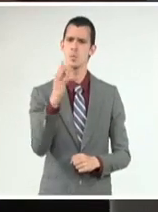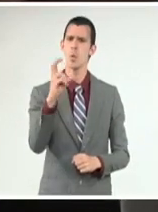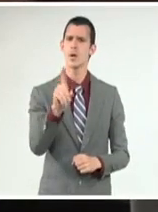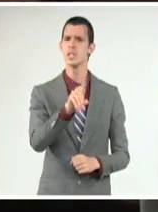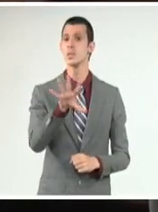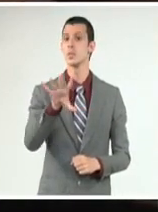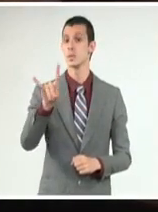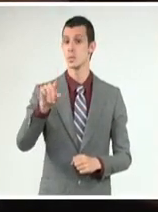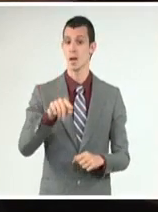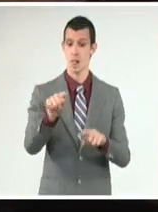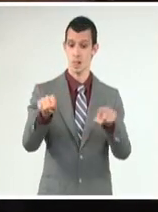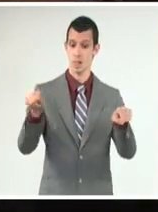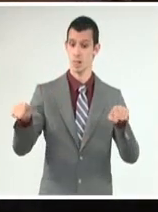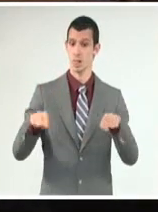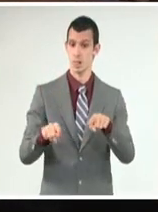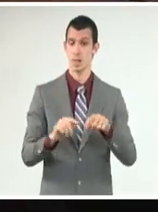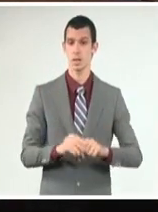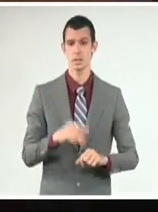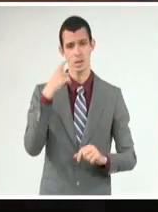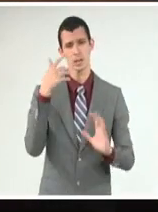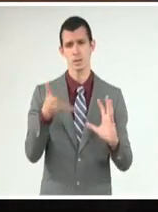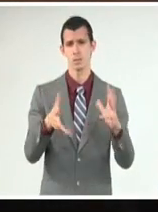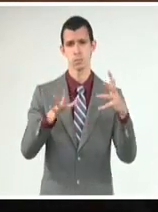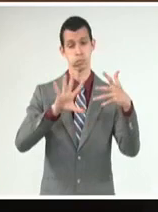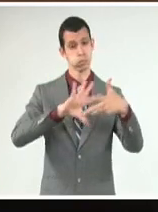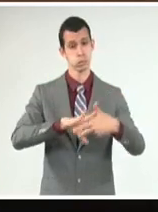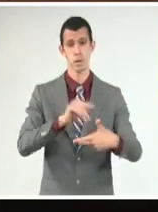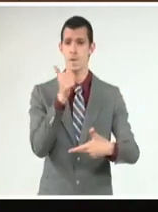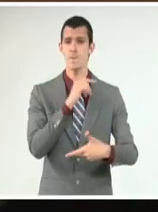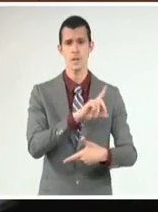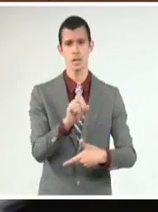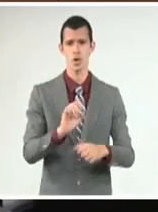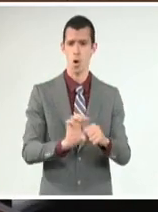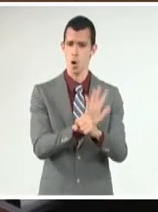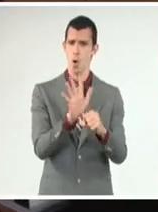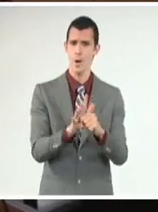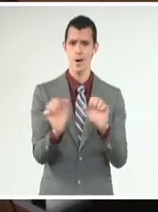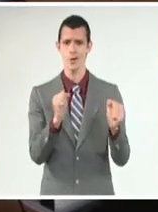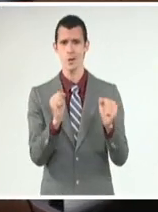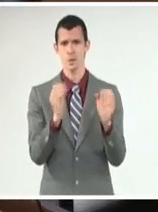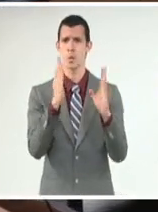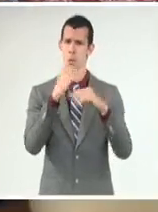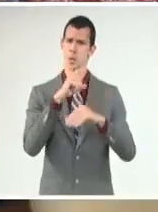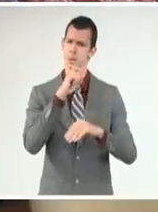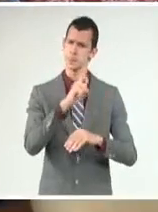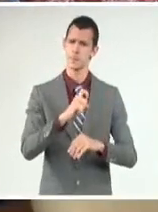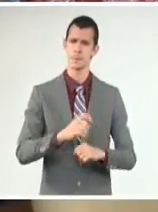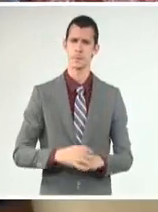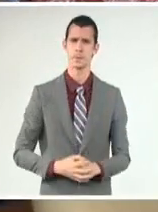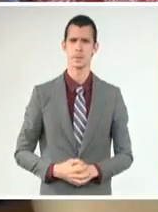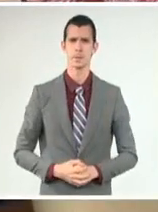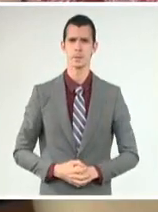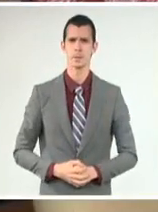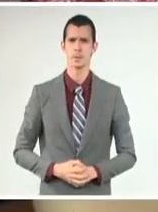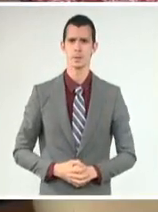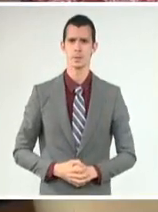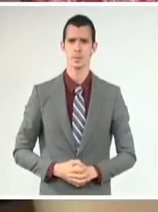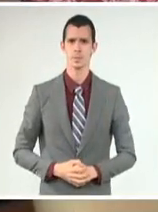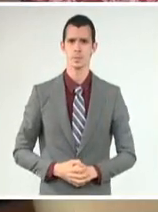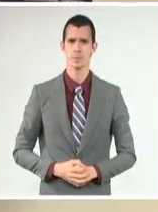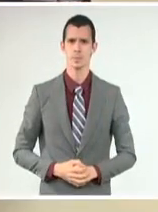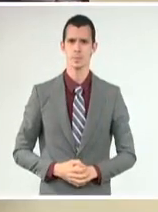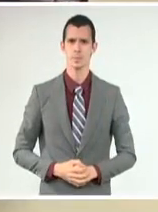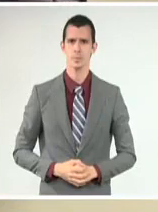una cifra que ratifica la complejidad del panorama epidemiológico que vive hoy la nación caribeña. No obstante, el otorgamiento de